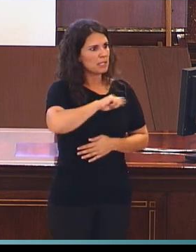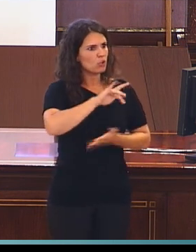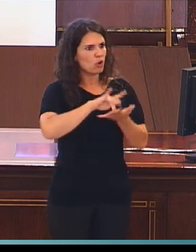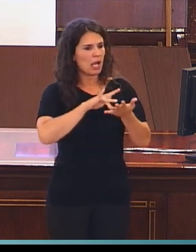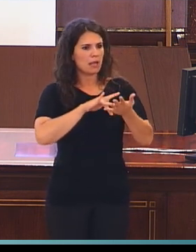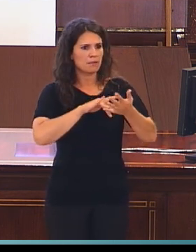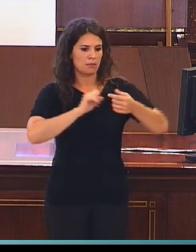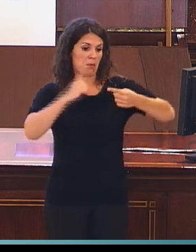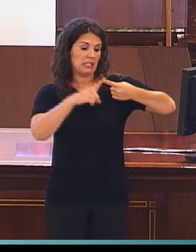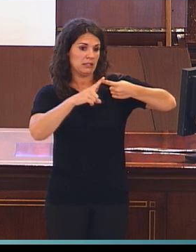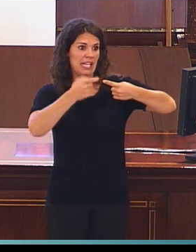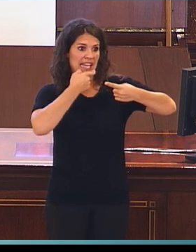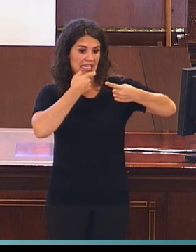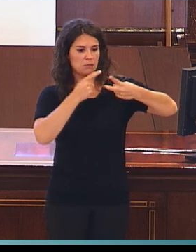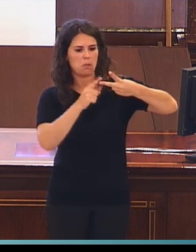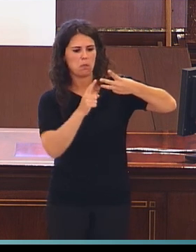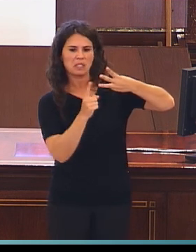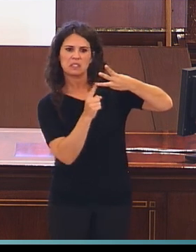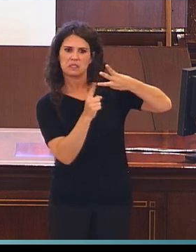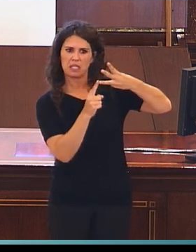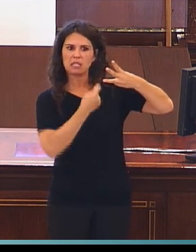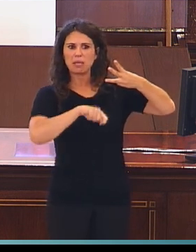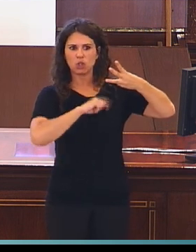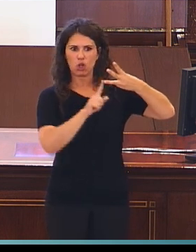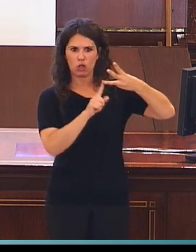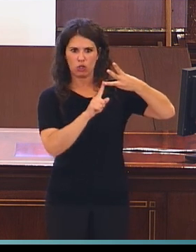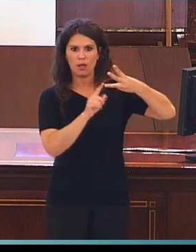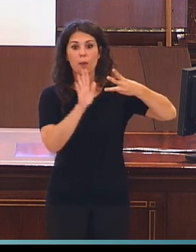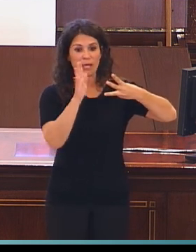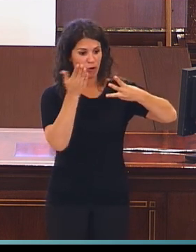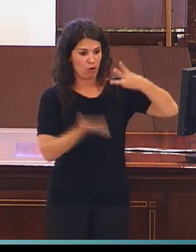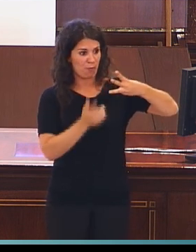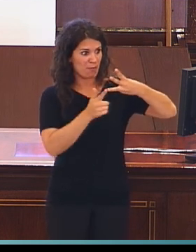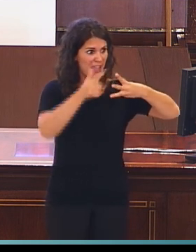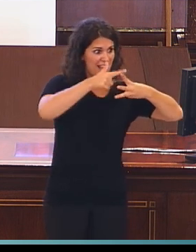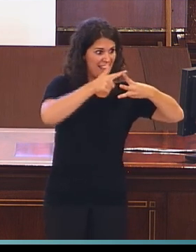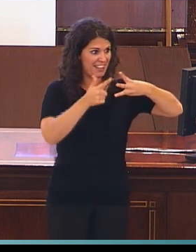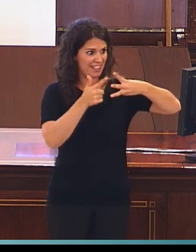primeras idiomas, pero fijaos a qué enorme distancia de las publicaciones inglesas.